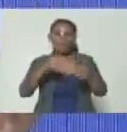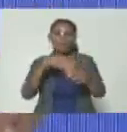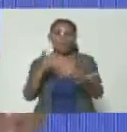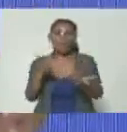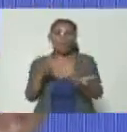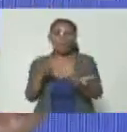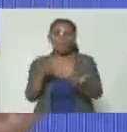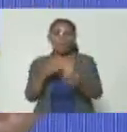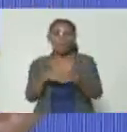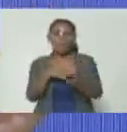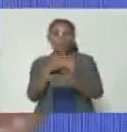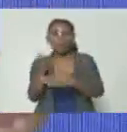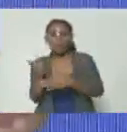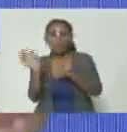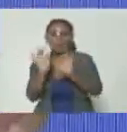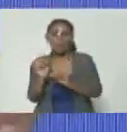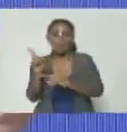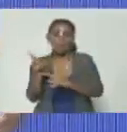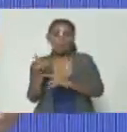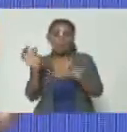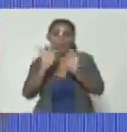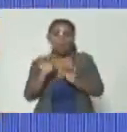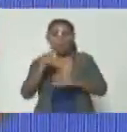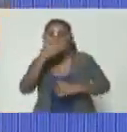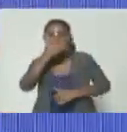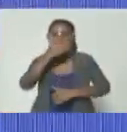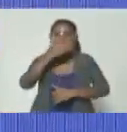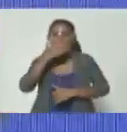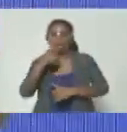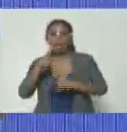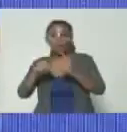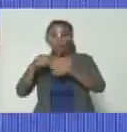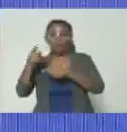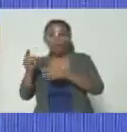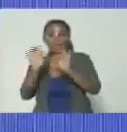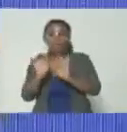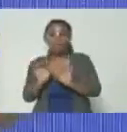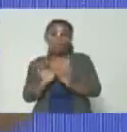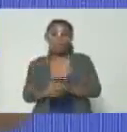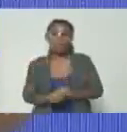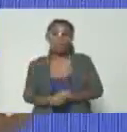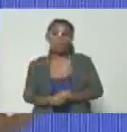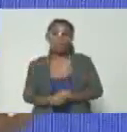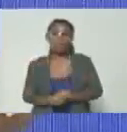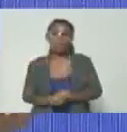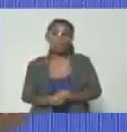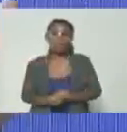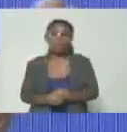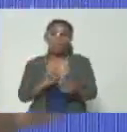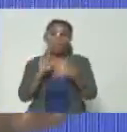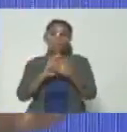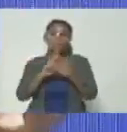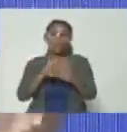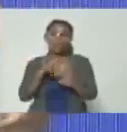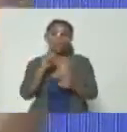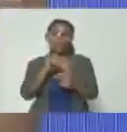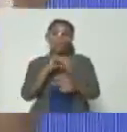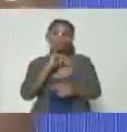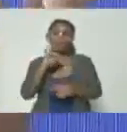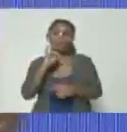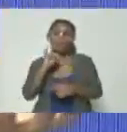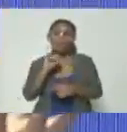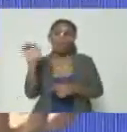lado intenta estos actos terroristas y por otro lado conocer si tiene información